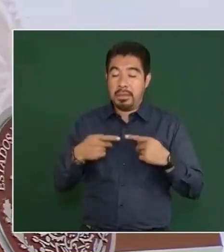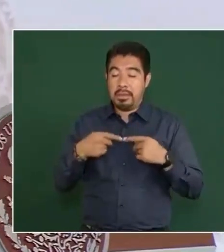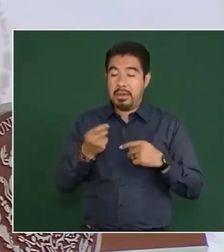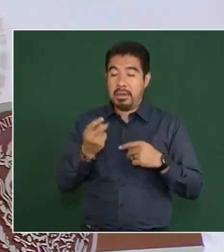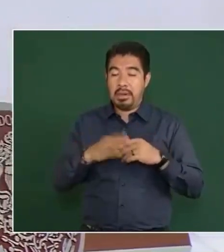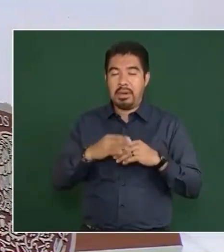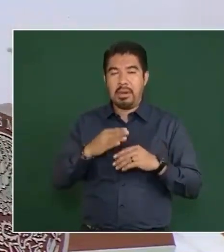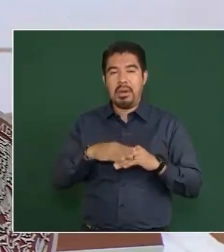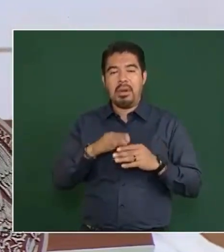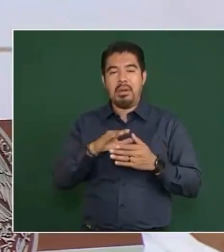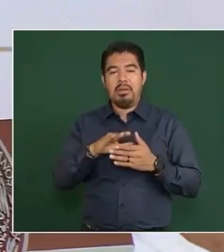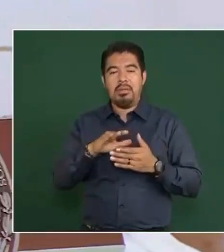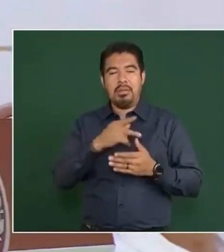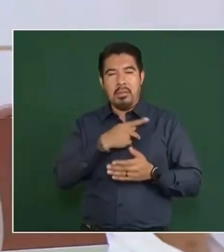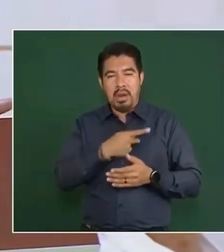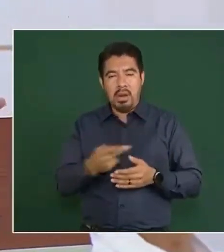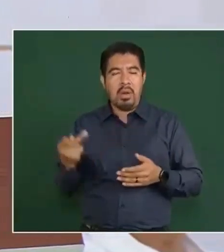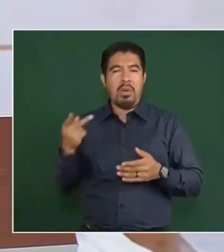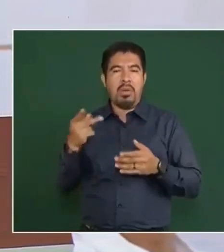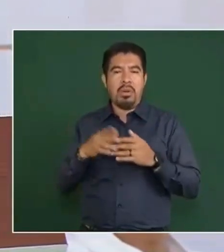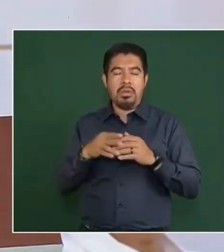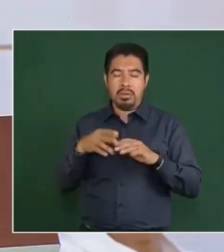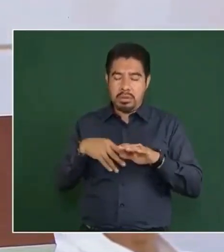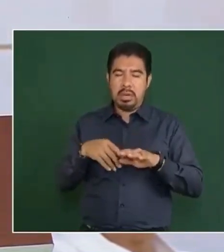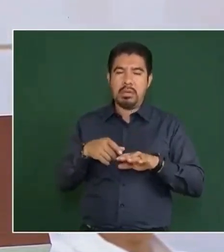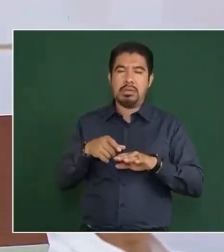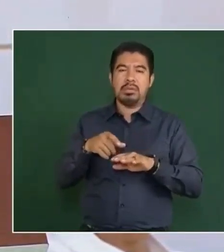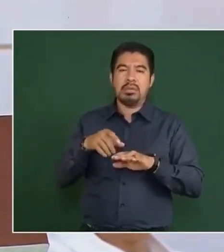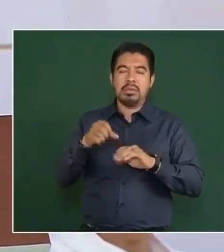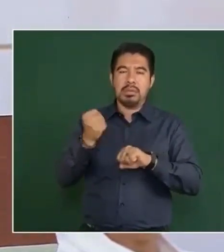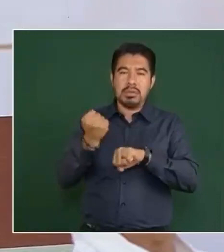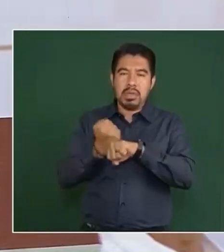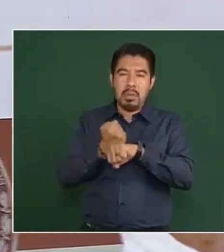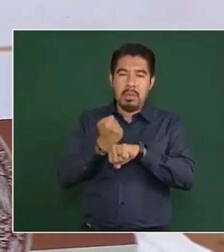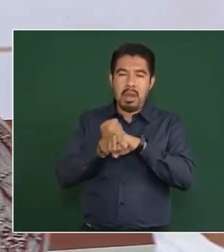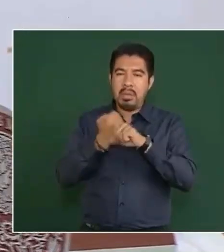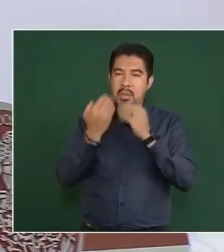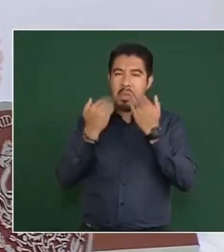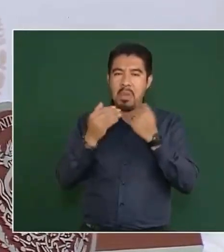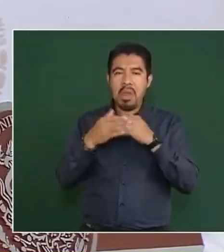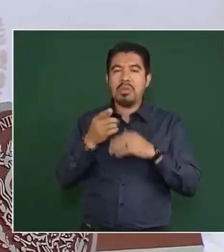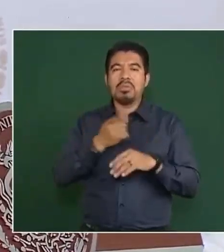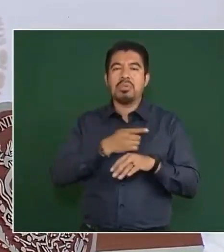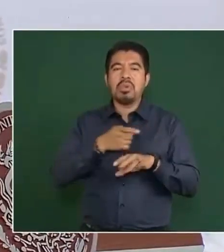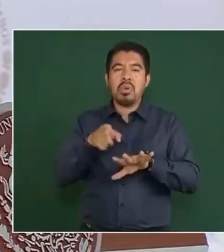o con sus chanclas, pie de gallo,